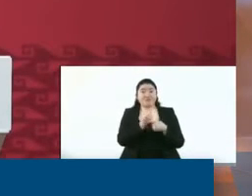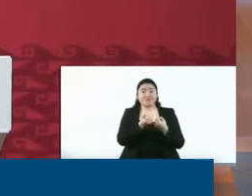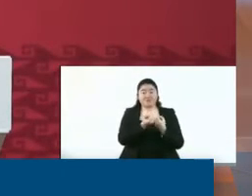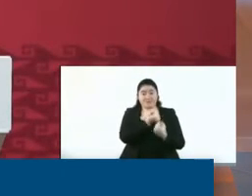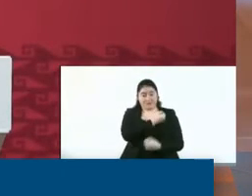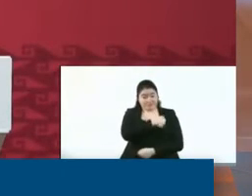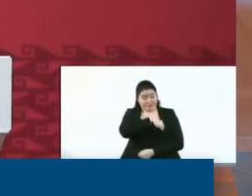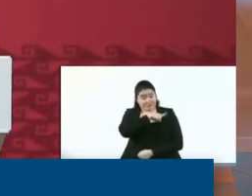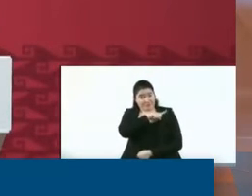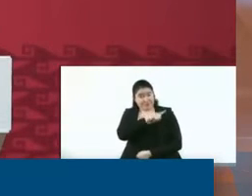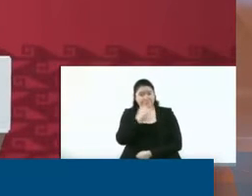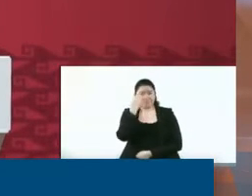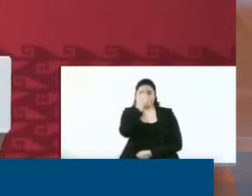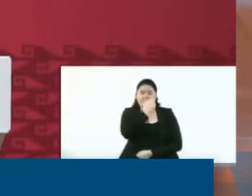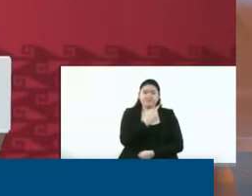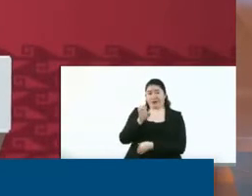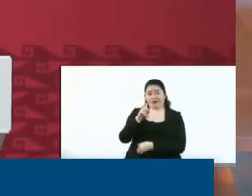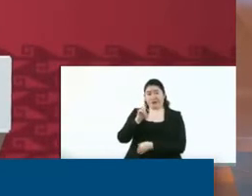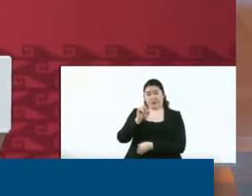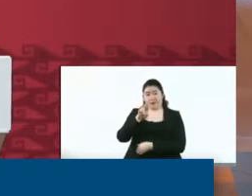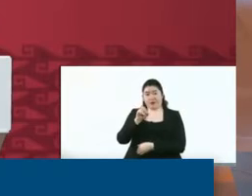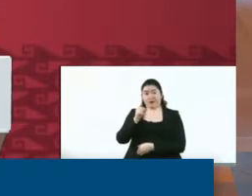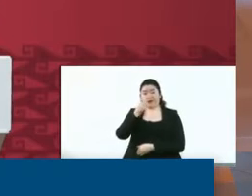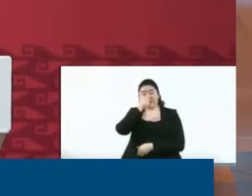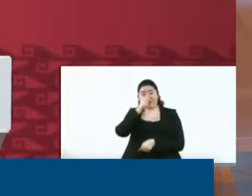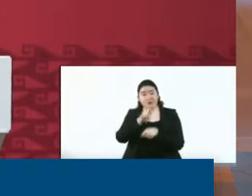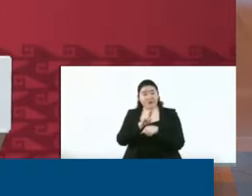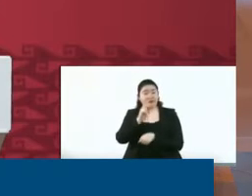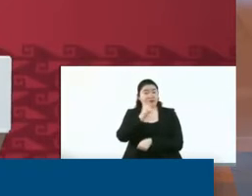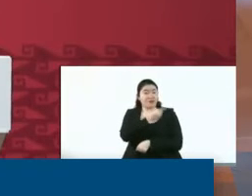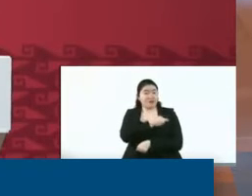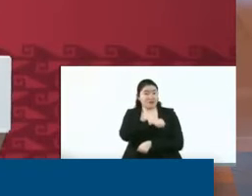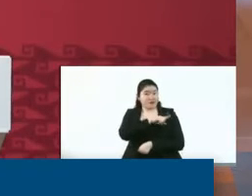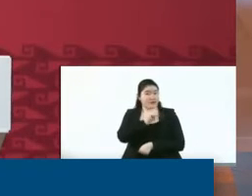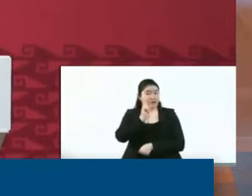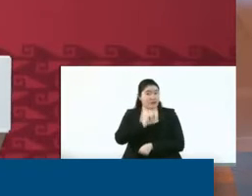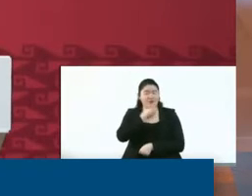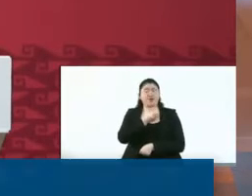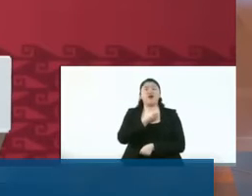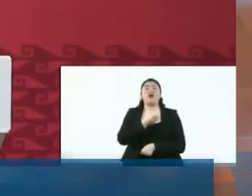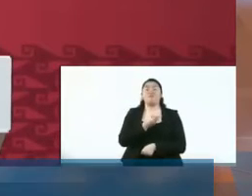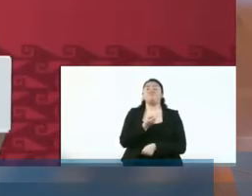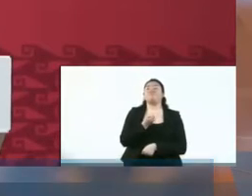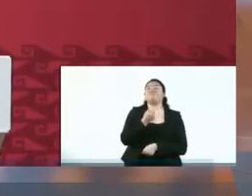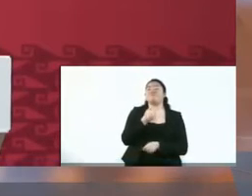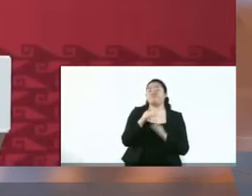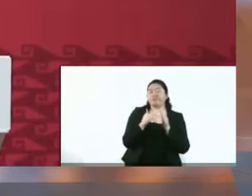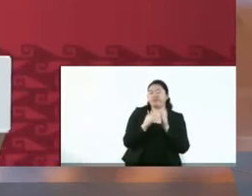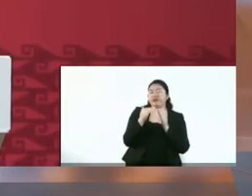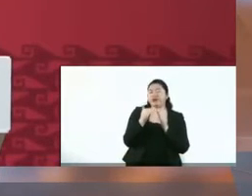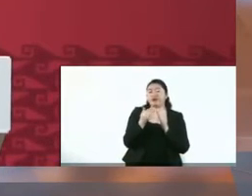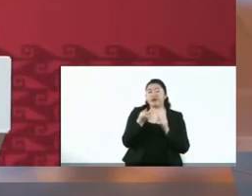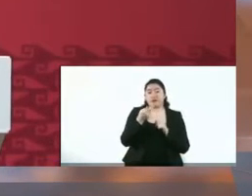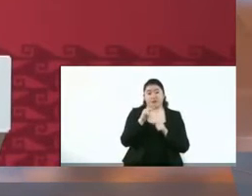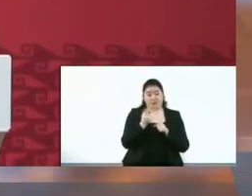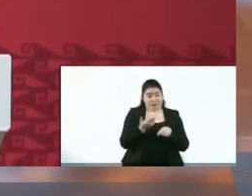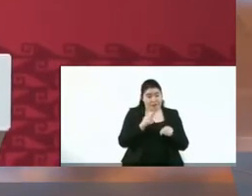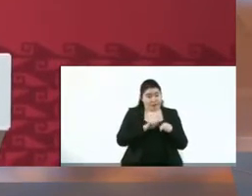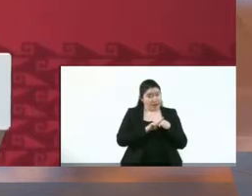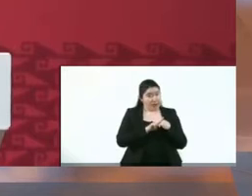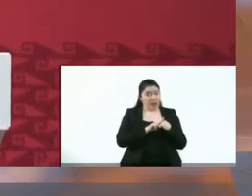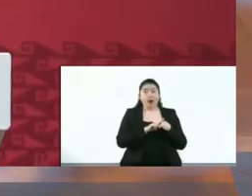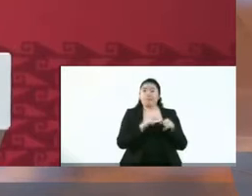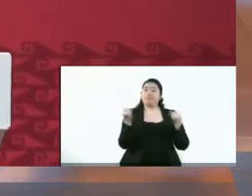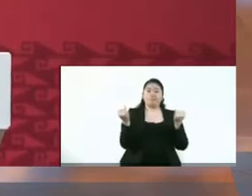exactamente el tema de Omicron. Ha incrementado un poco el número de casos, no así el número de hospitalizaciones.